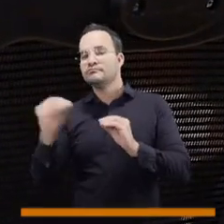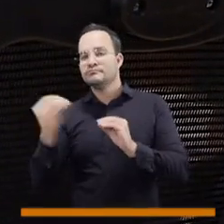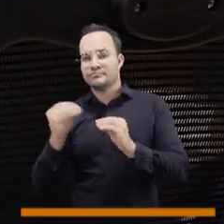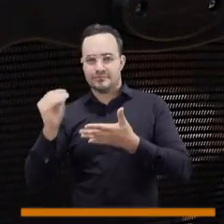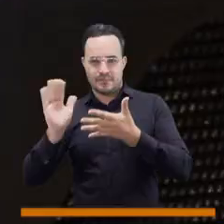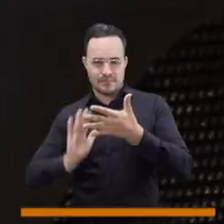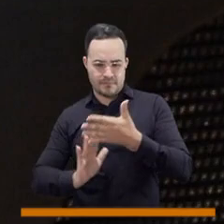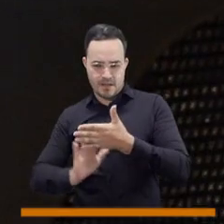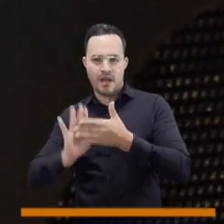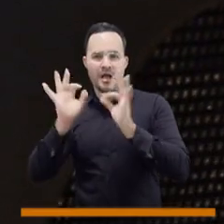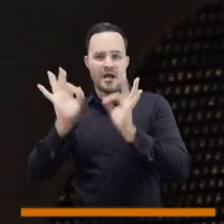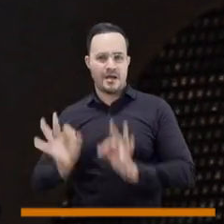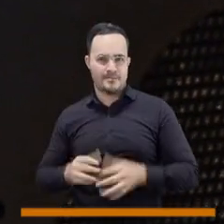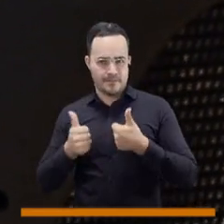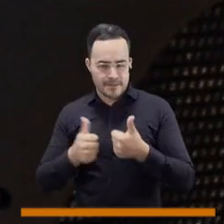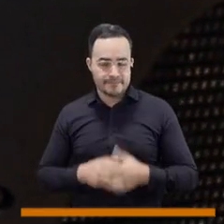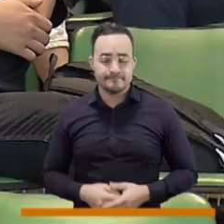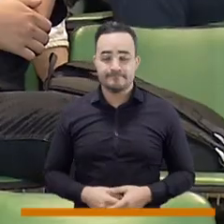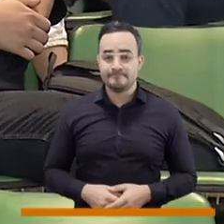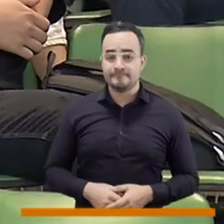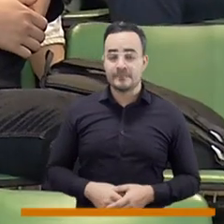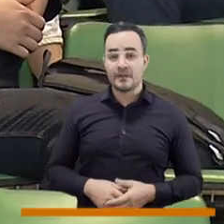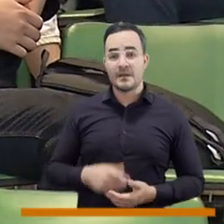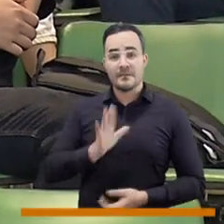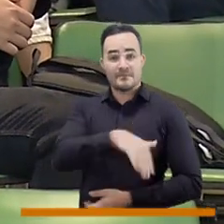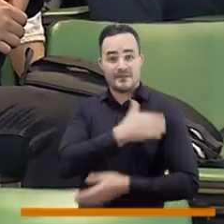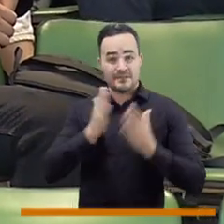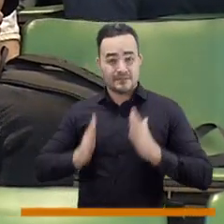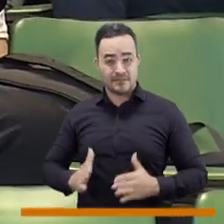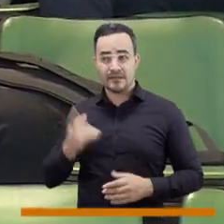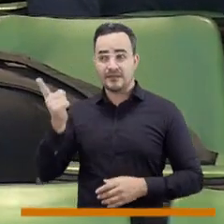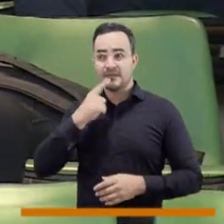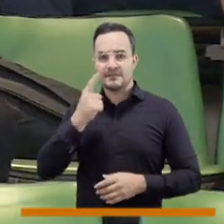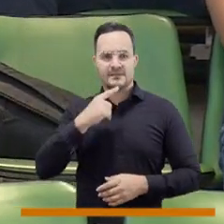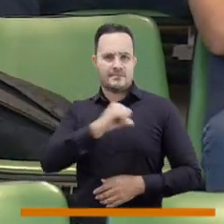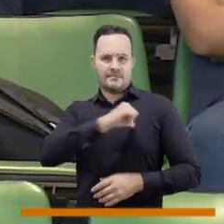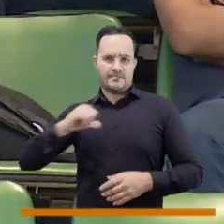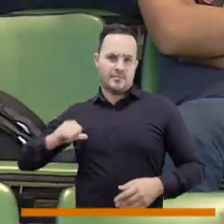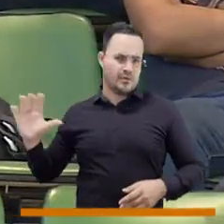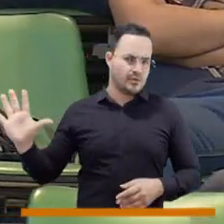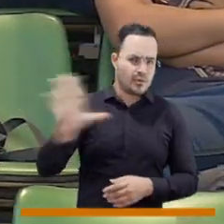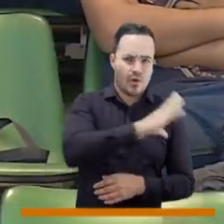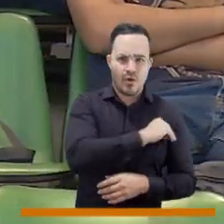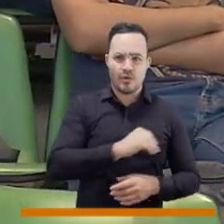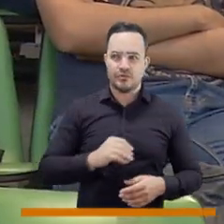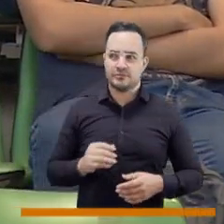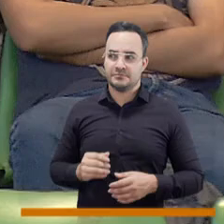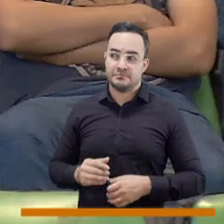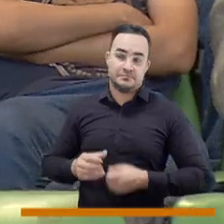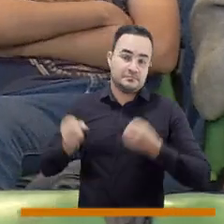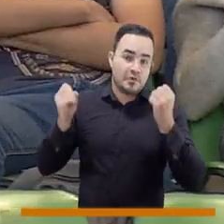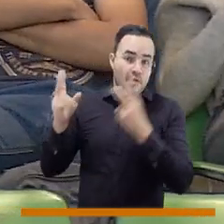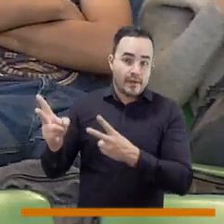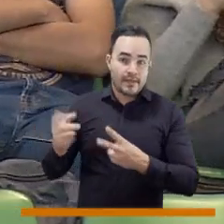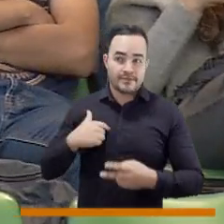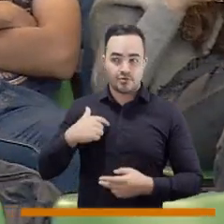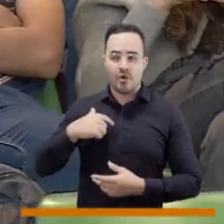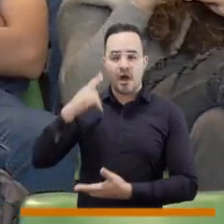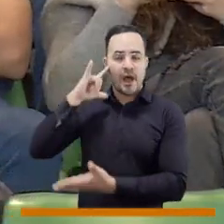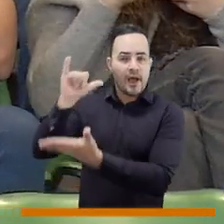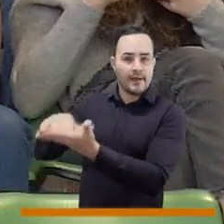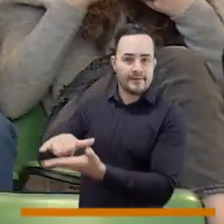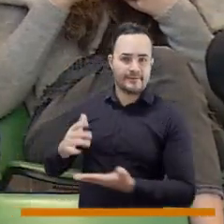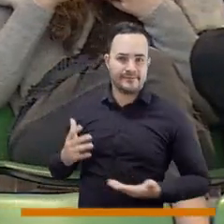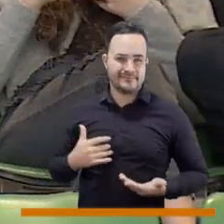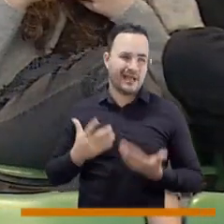Estatizarlo todo sería el peor de los errores. La ministra ya ha dicho que no lo va a estatizar. Bueno, le voy a creer